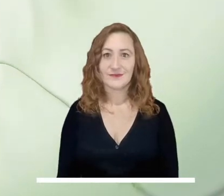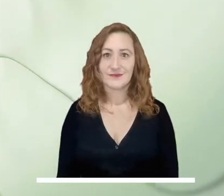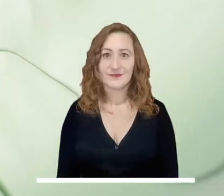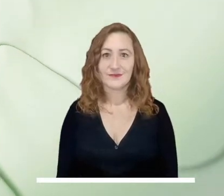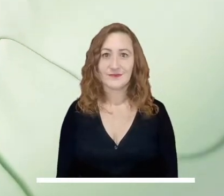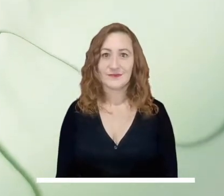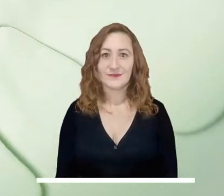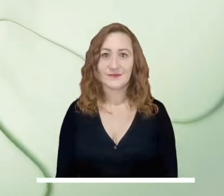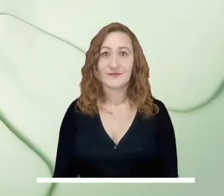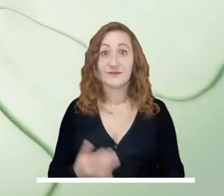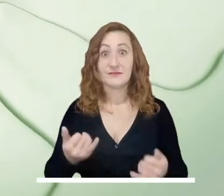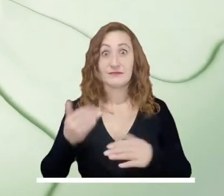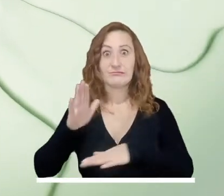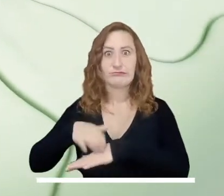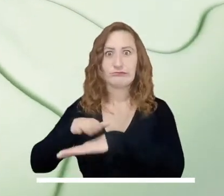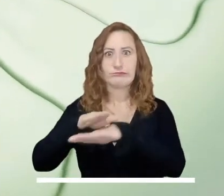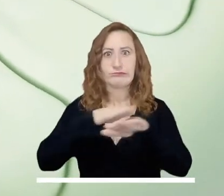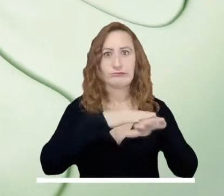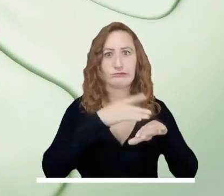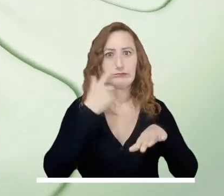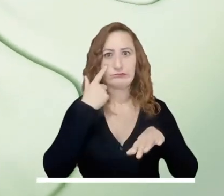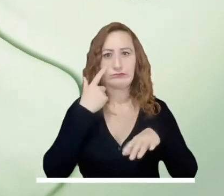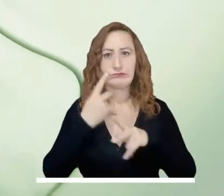esperan lluvias en la ciudad durante la mañana.